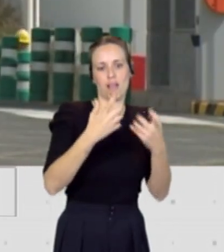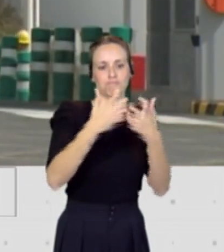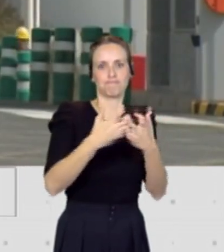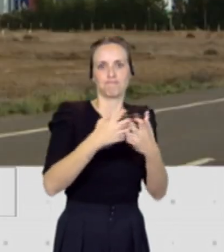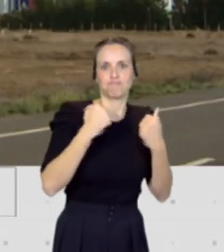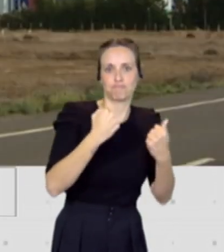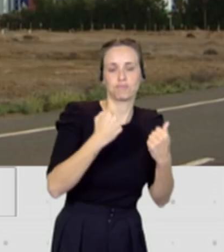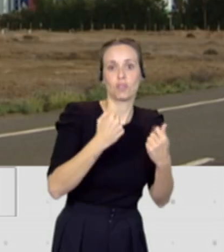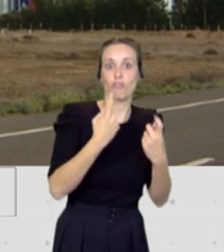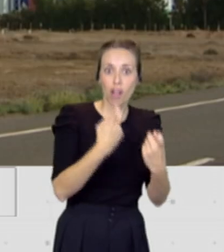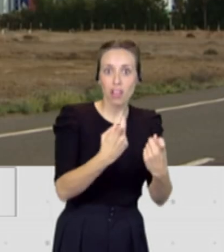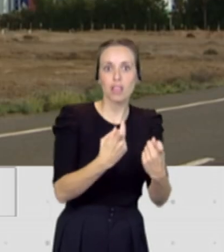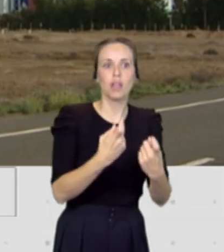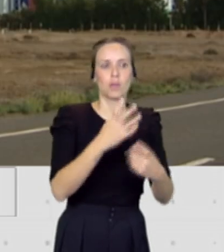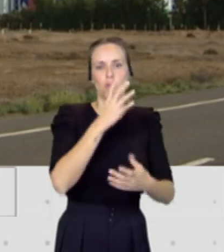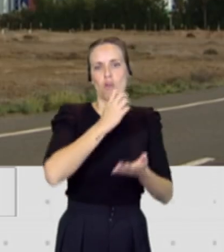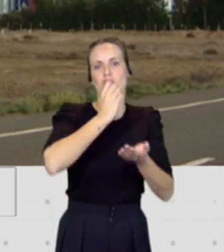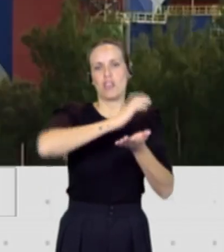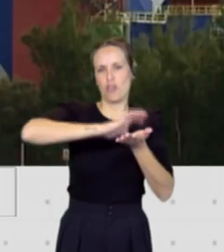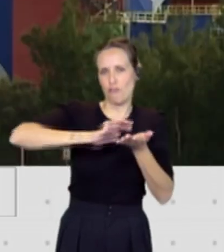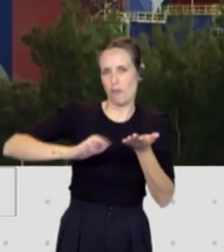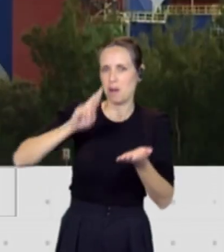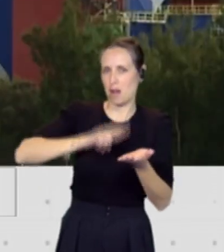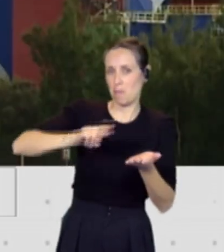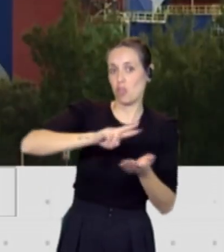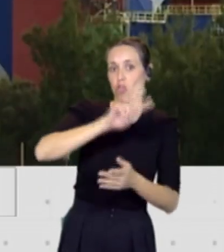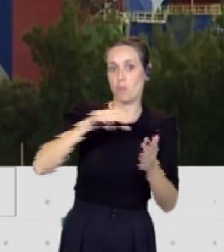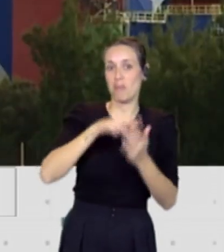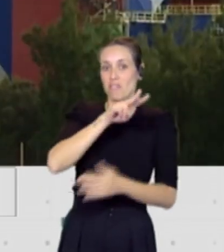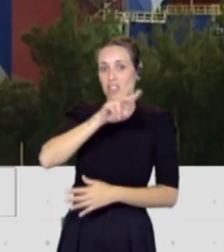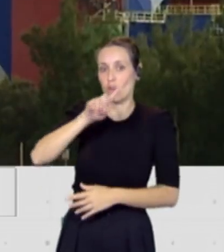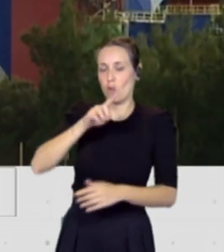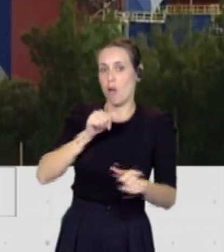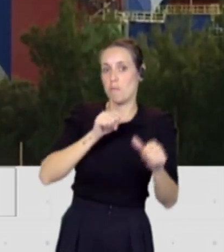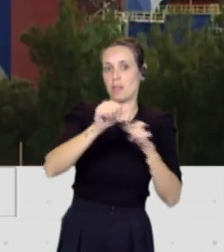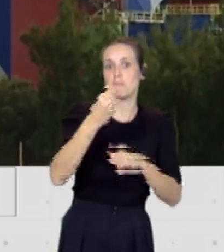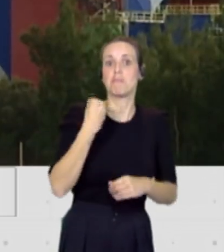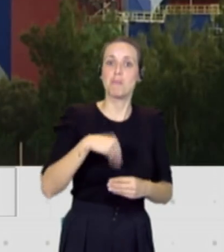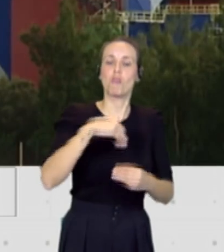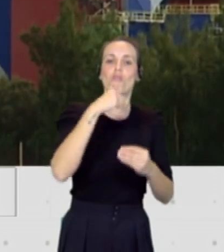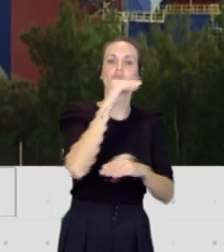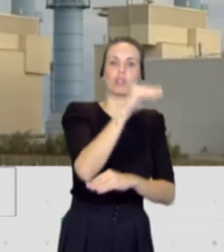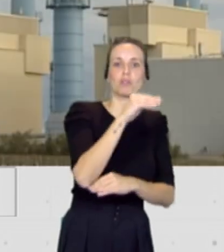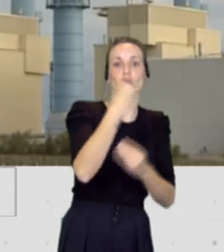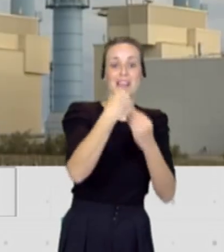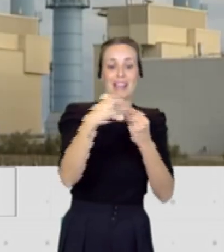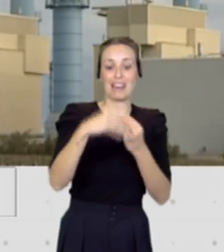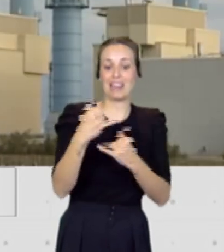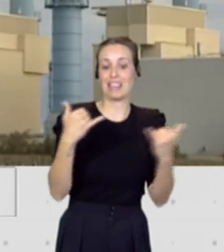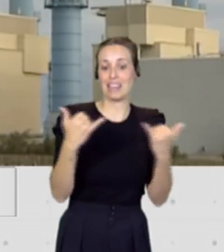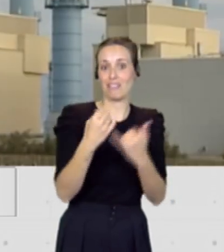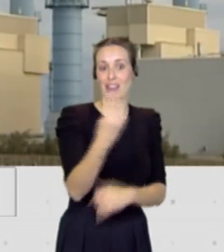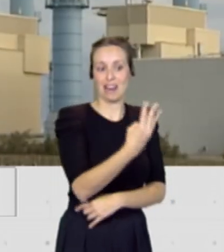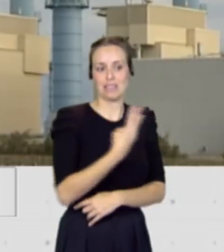desde el año 2021 los informes reiterados de Red Eléctrica en el caso de las islas de Fuerteventura, Gran Canaria y Tenerife. Para eso, hace algunos meses